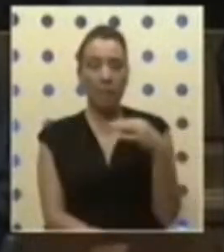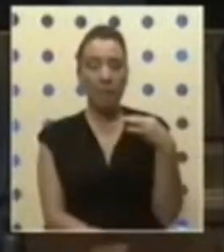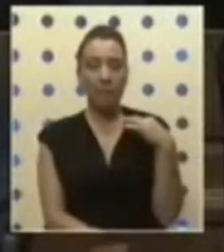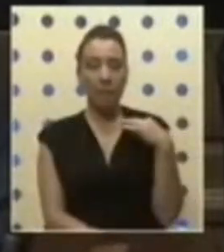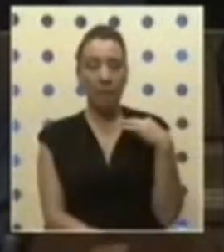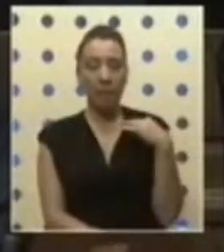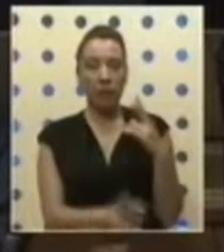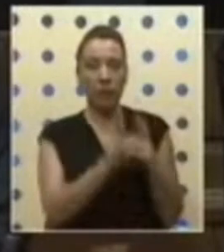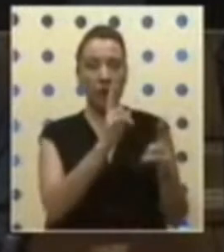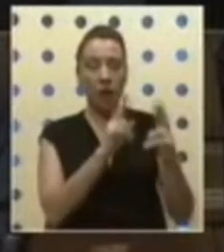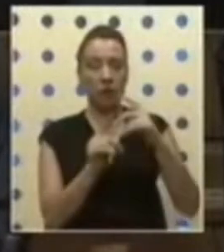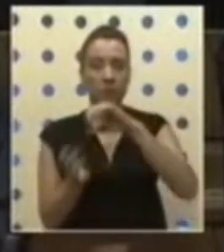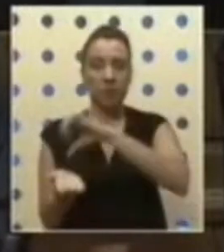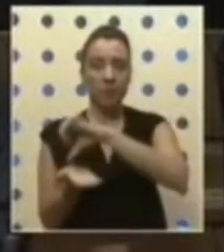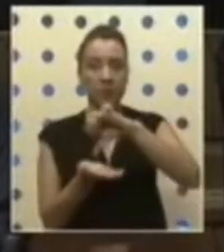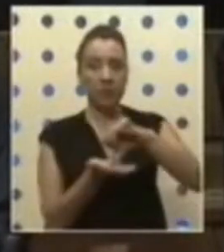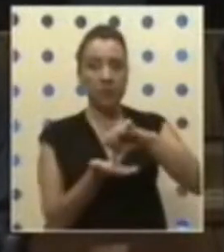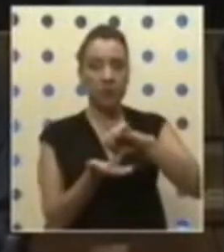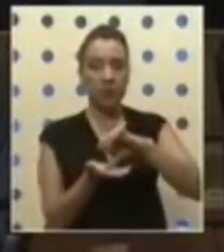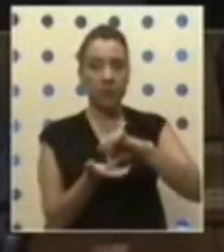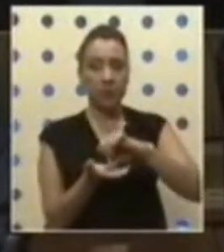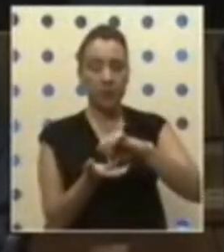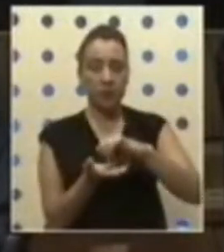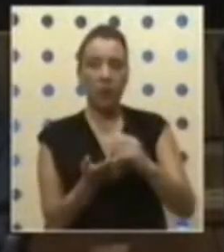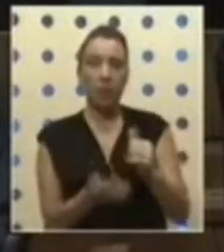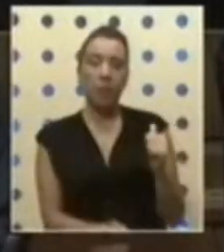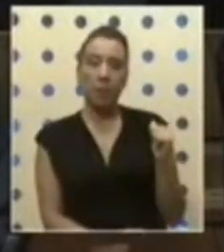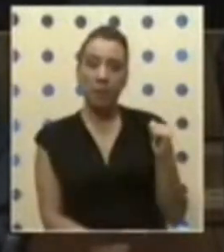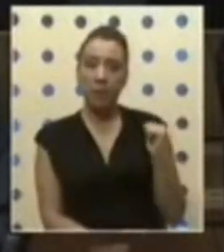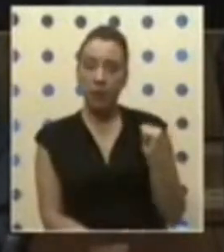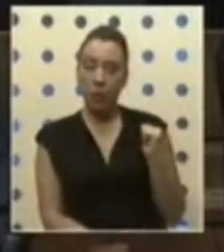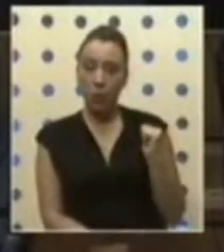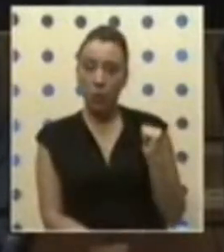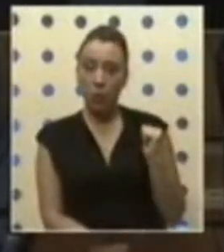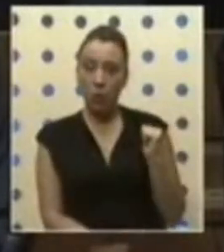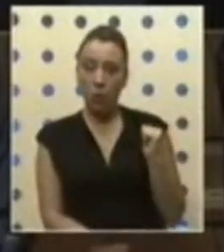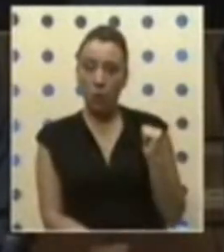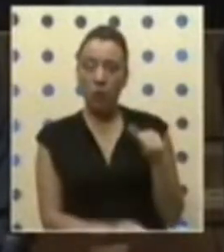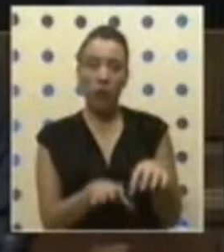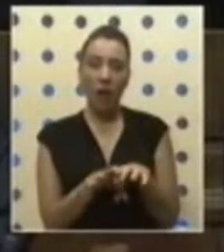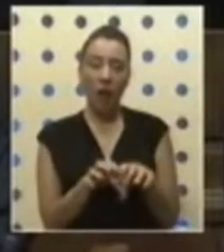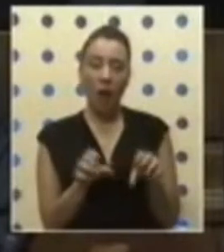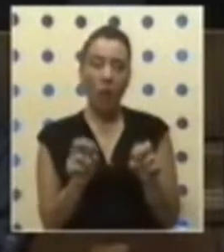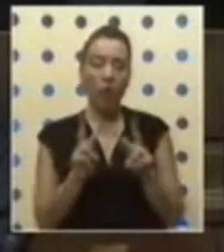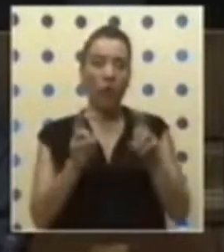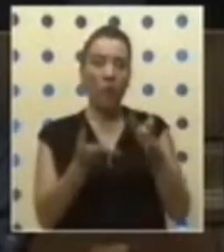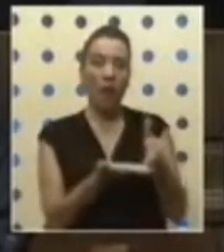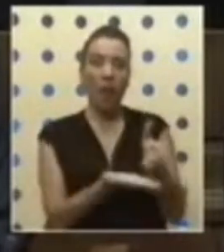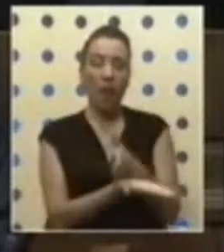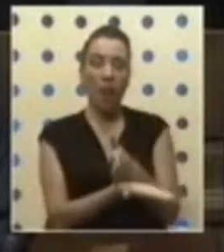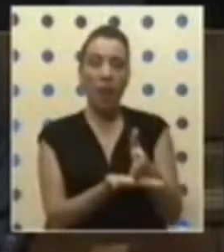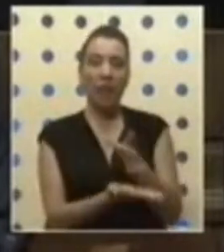de Relaciones Exteriores en el sentido del cumplimiento respecto de los acuerdos en materia limítrofe